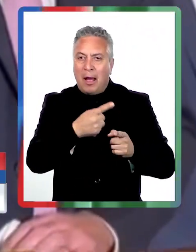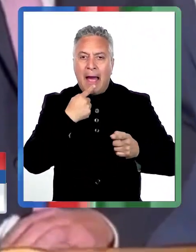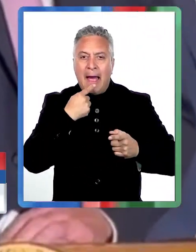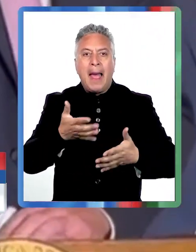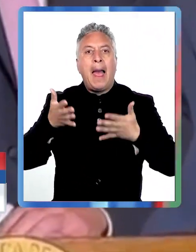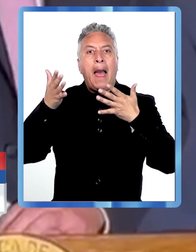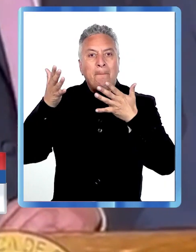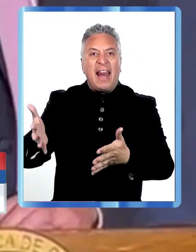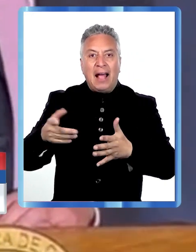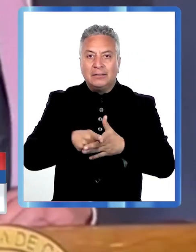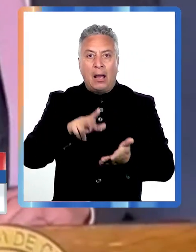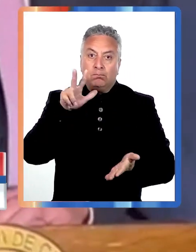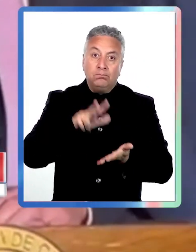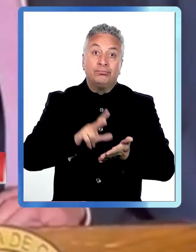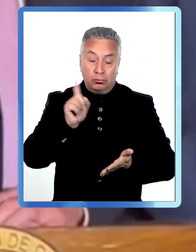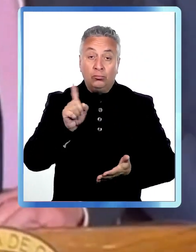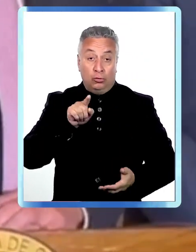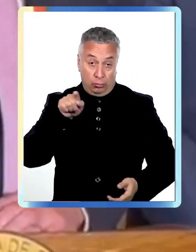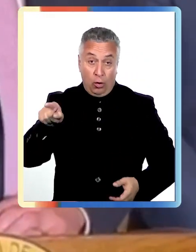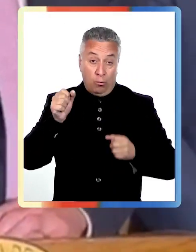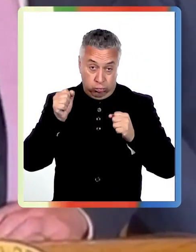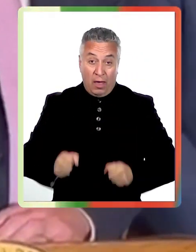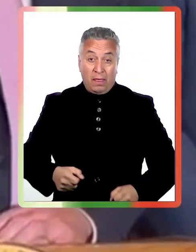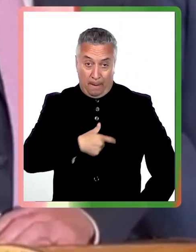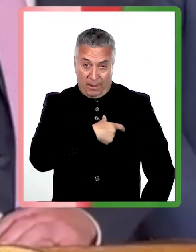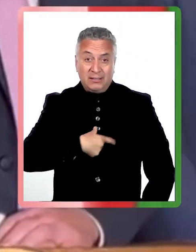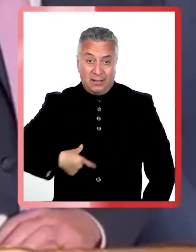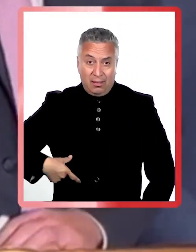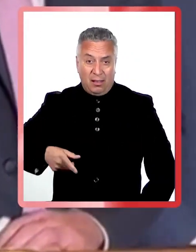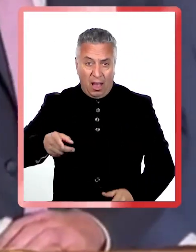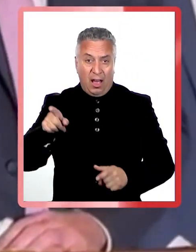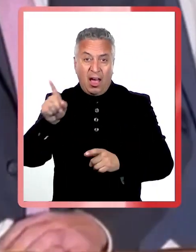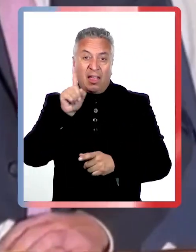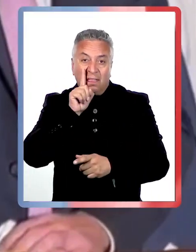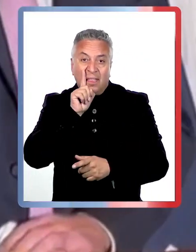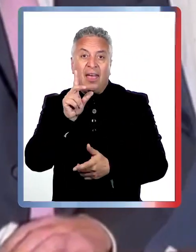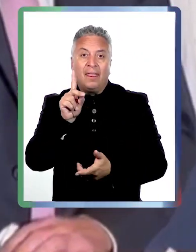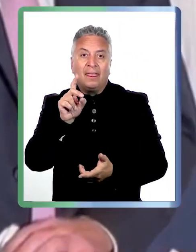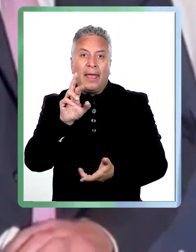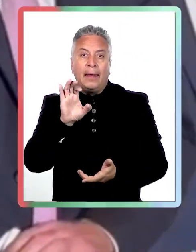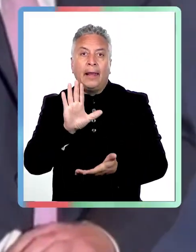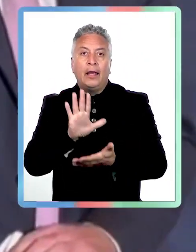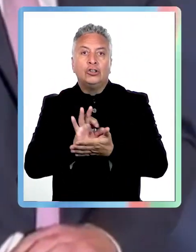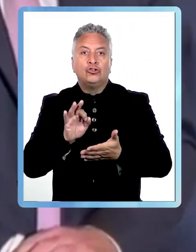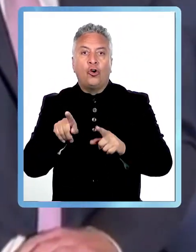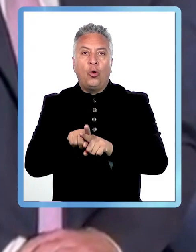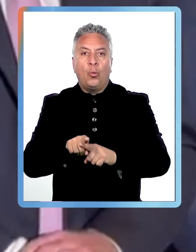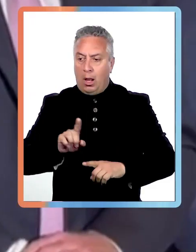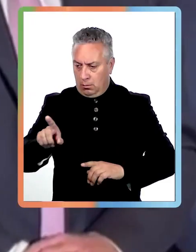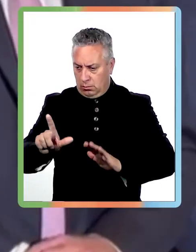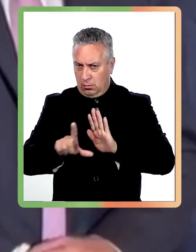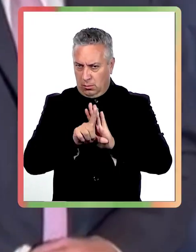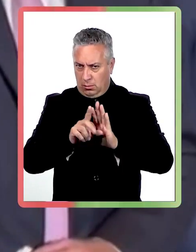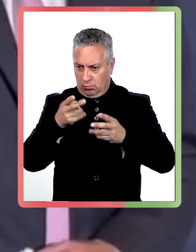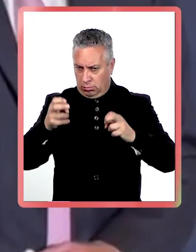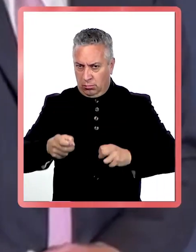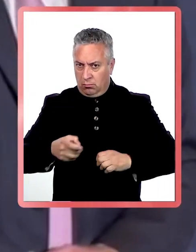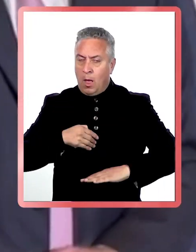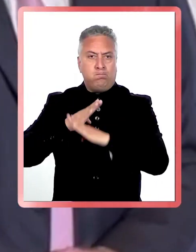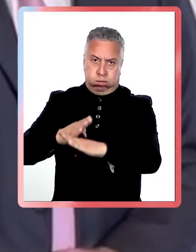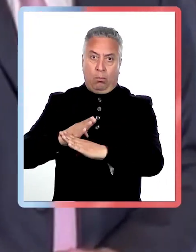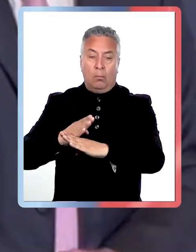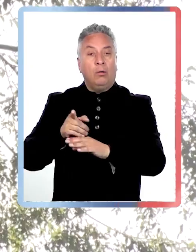tiene el presidente de Betal, pero creo que las interpretaciones jurídicas siempre tienen su lado. Y yo creo que hoy día se ha buscado